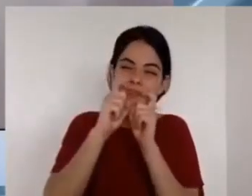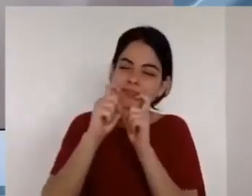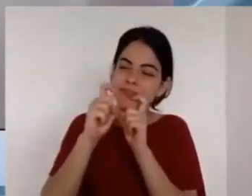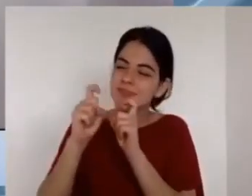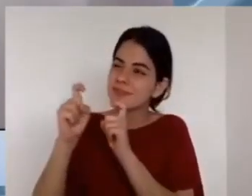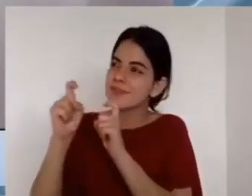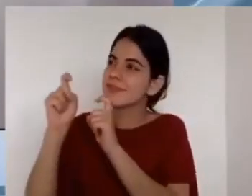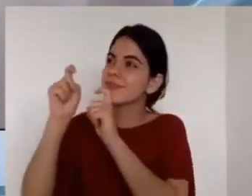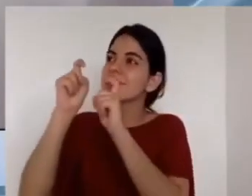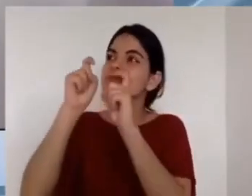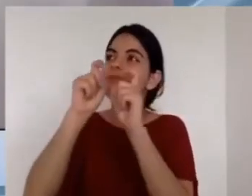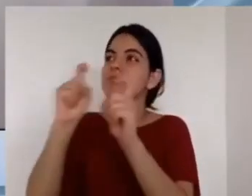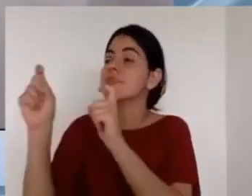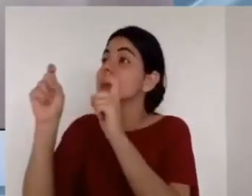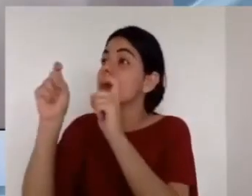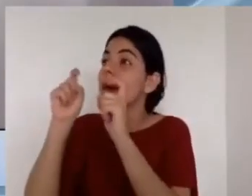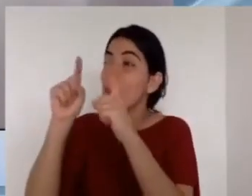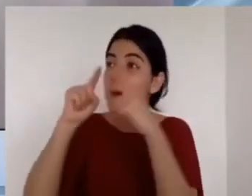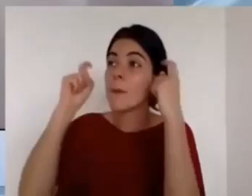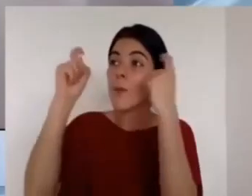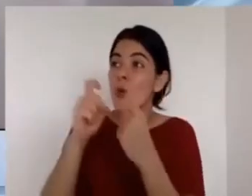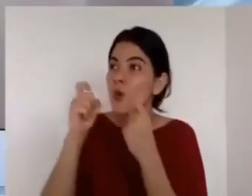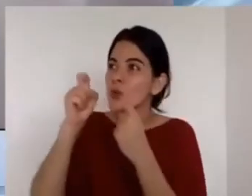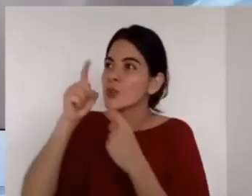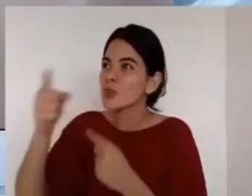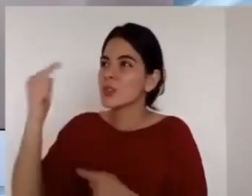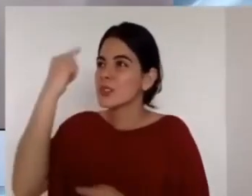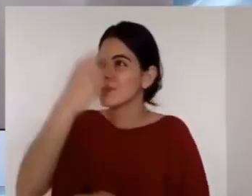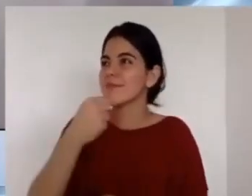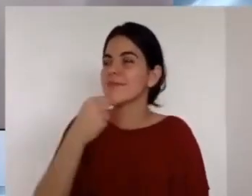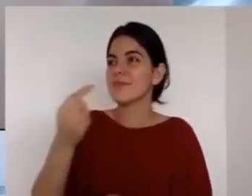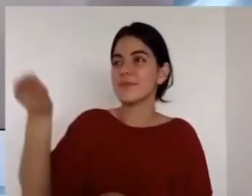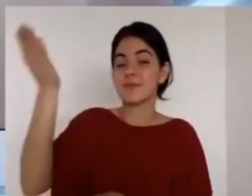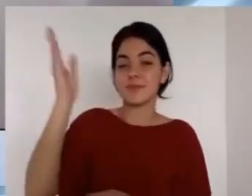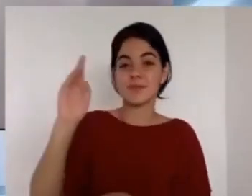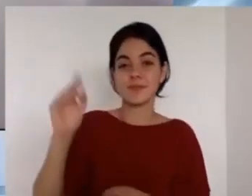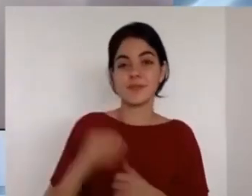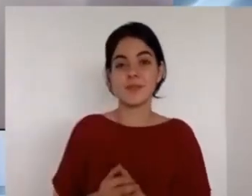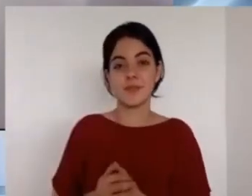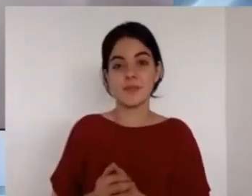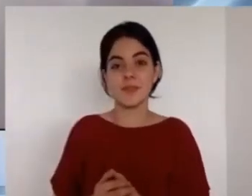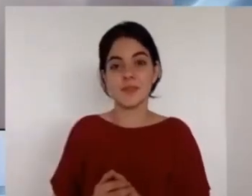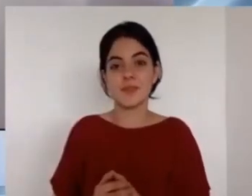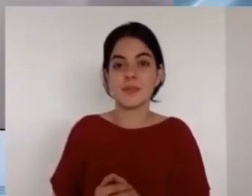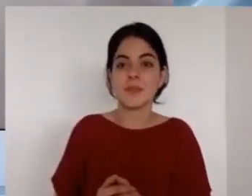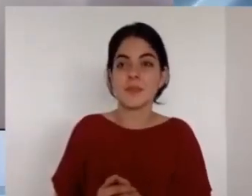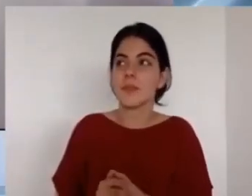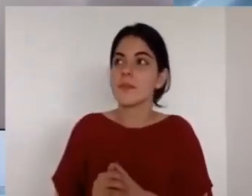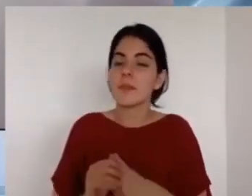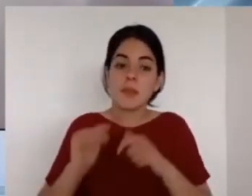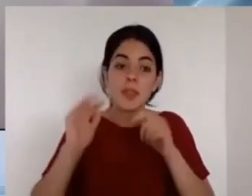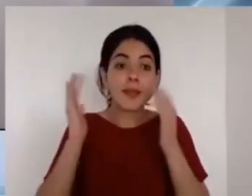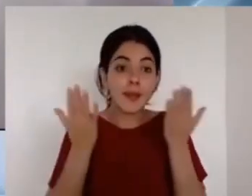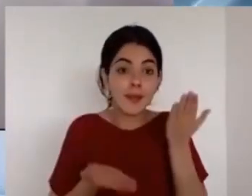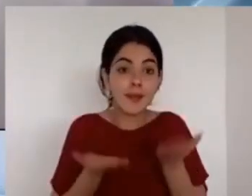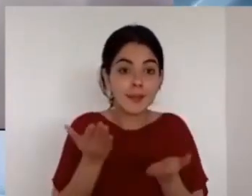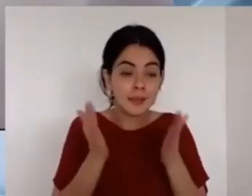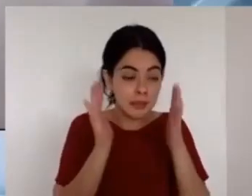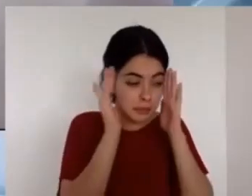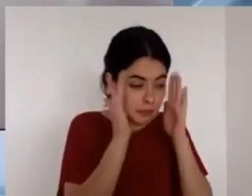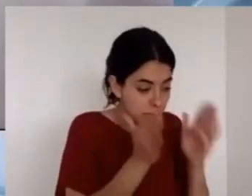rostro si nosotros llegamos a estar tan hambrientos hambrientos perdón de Dios